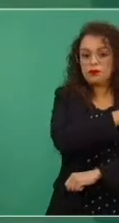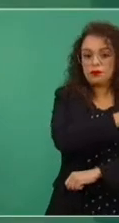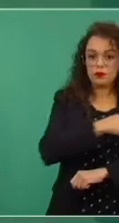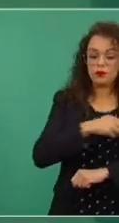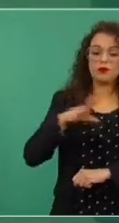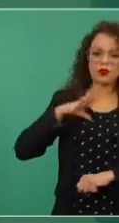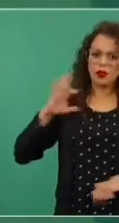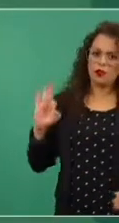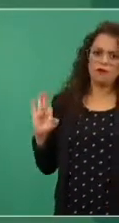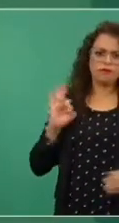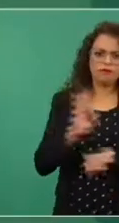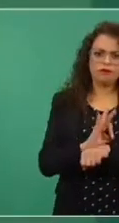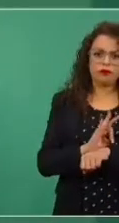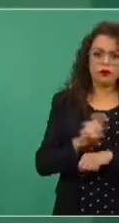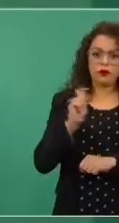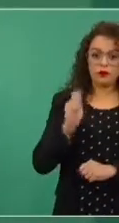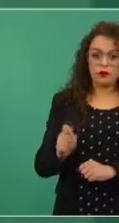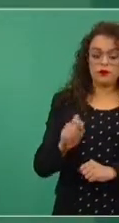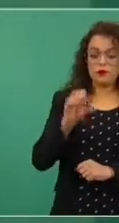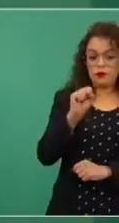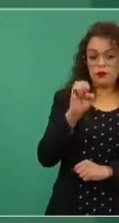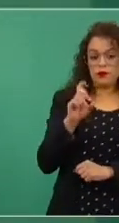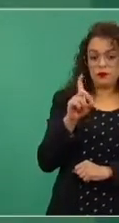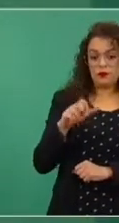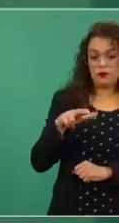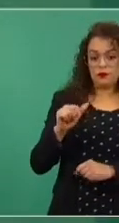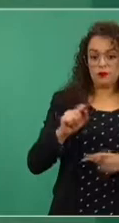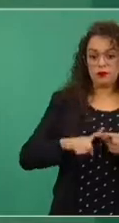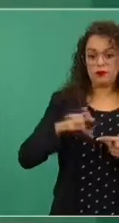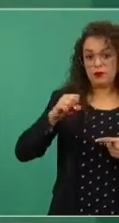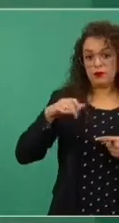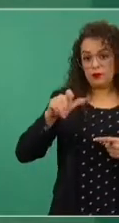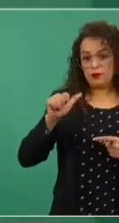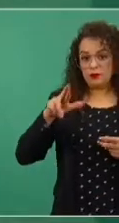respaldo de la Secretaría de la Defensa y de la Secretaría de Marina.